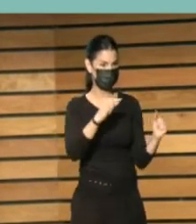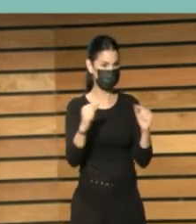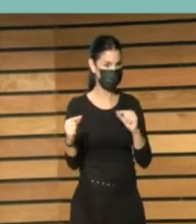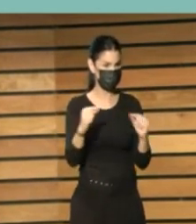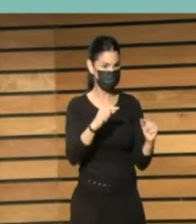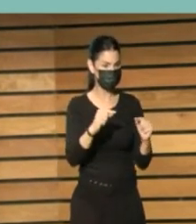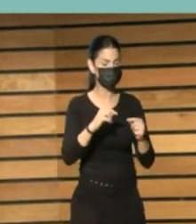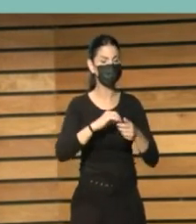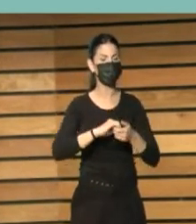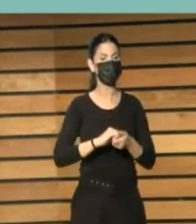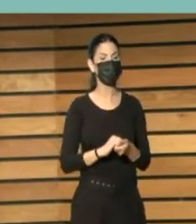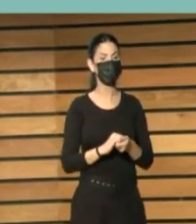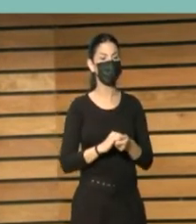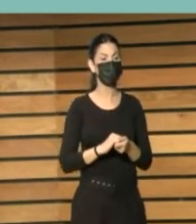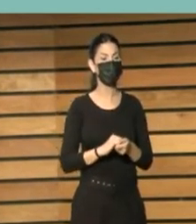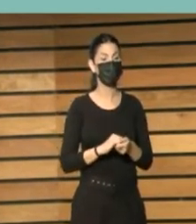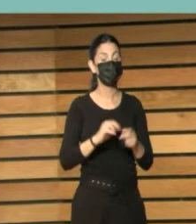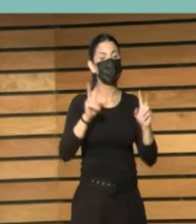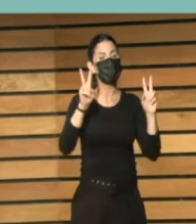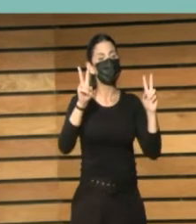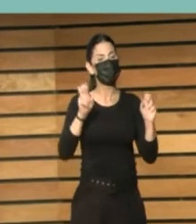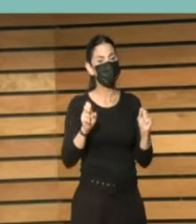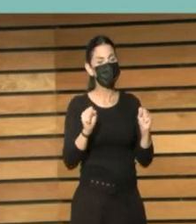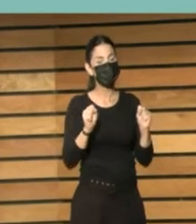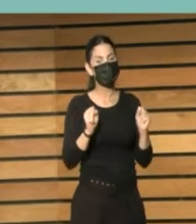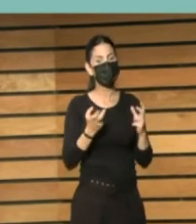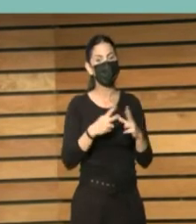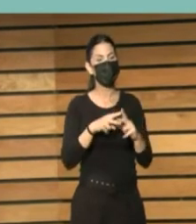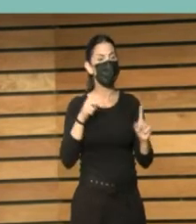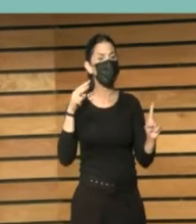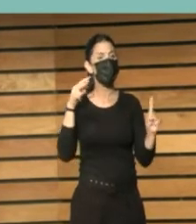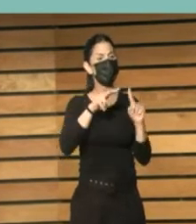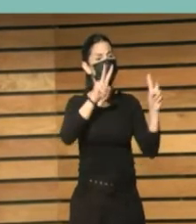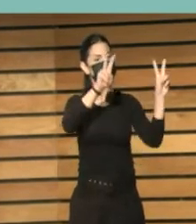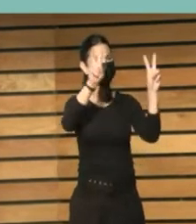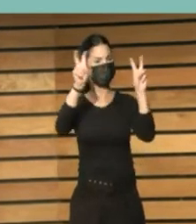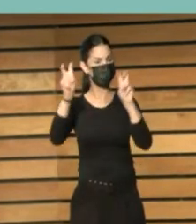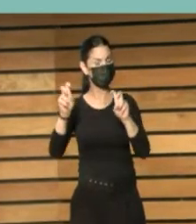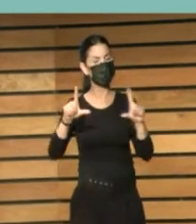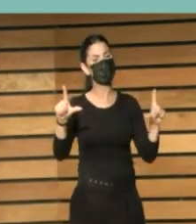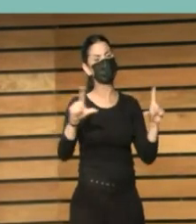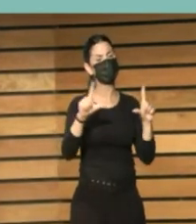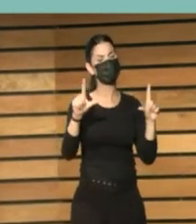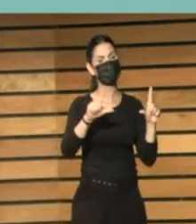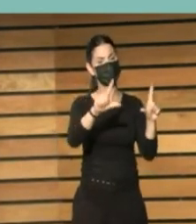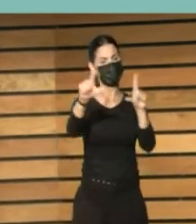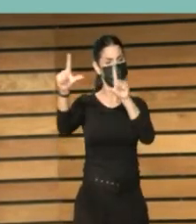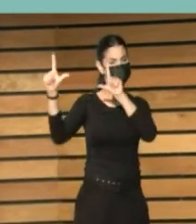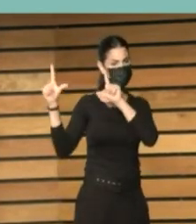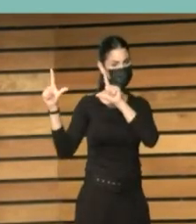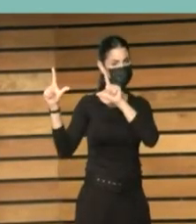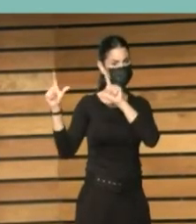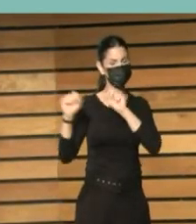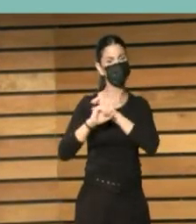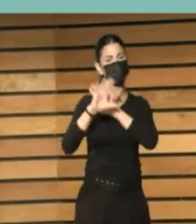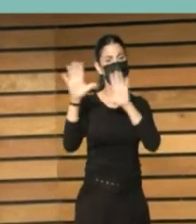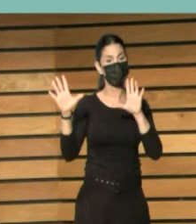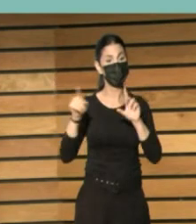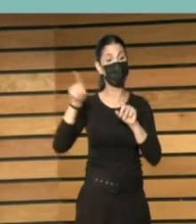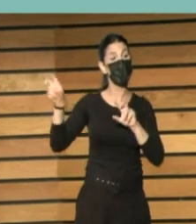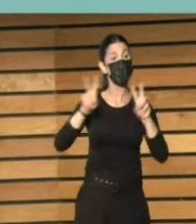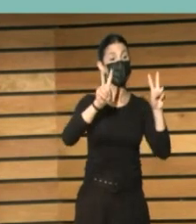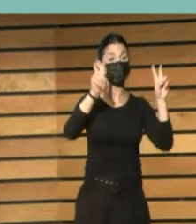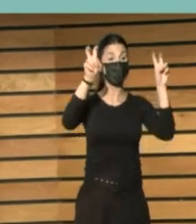cerros de Úbeda, es la mirada temática. En esta imagen un poco, que quiere ser clara, tenéis los